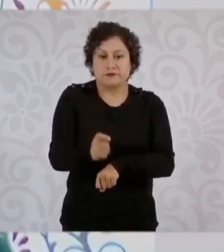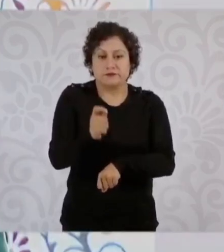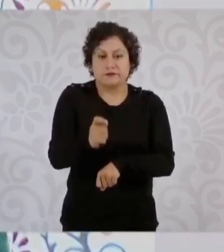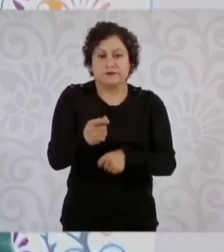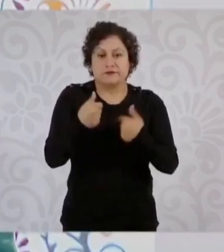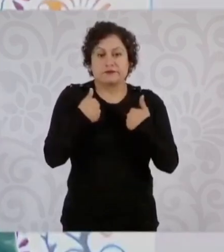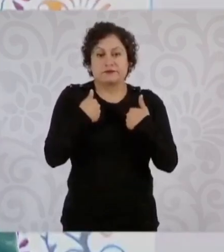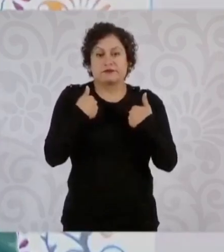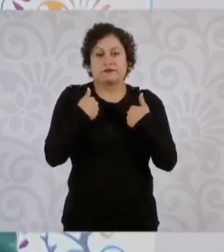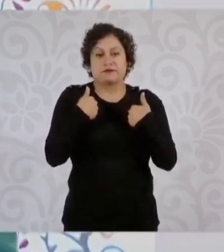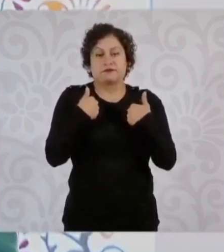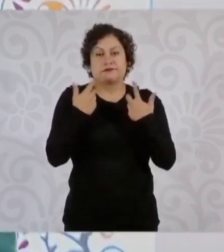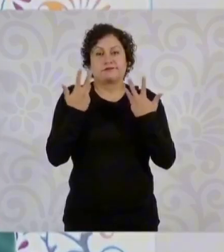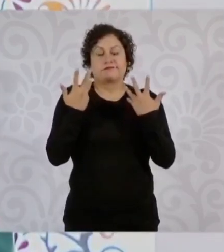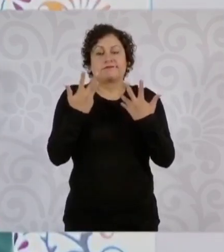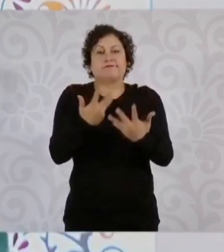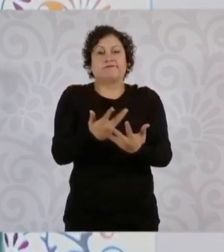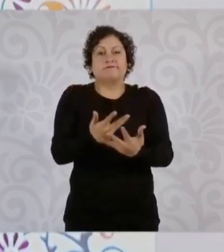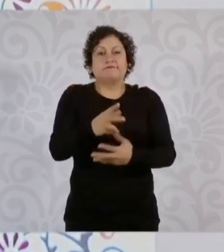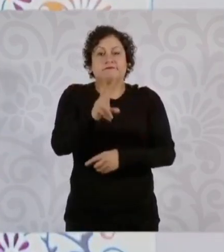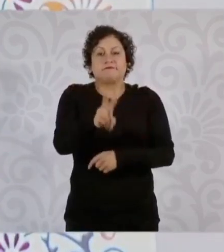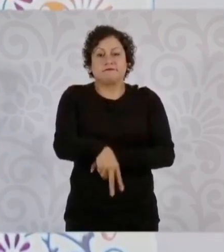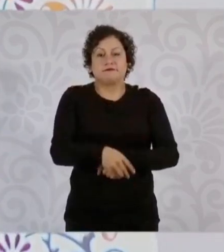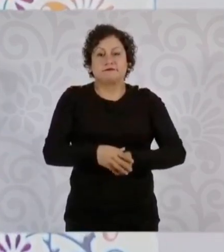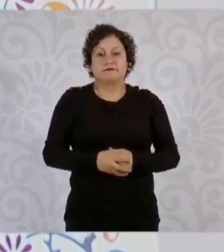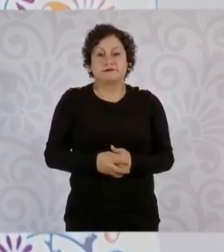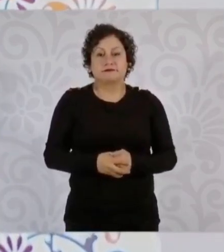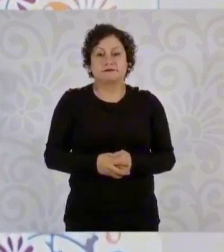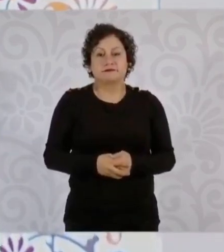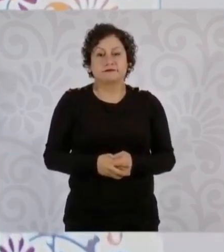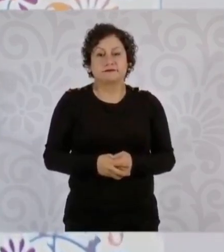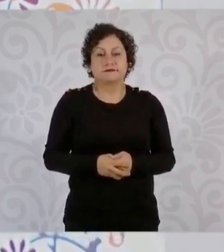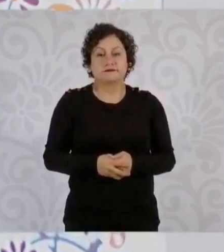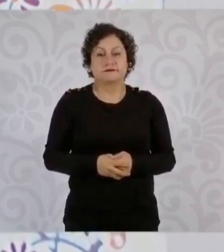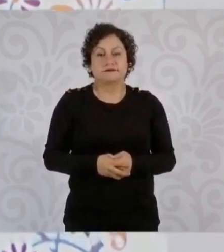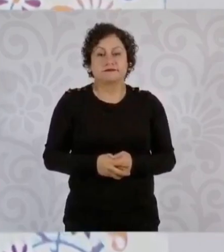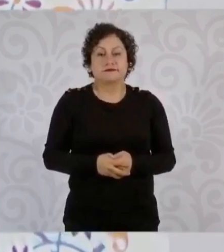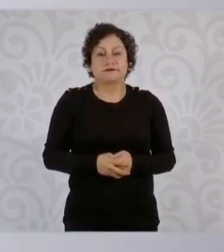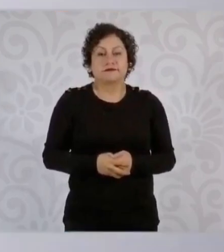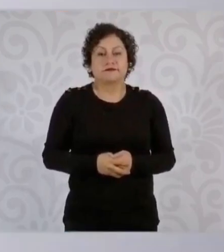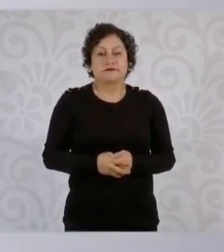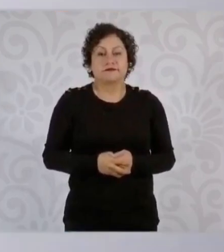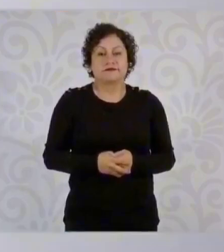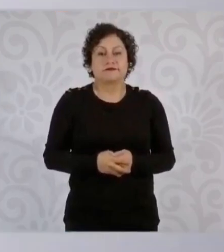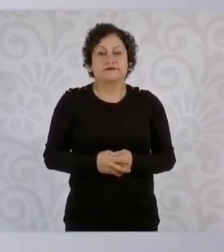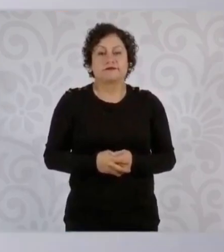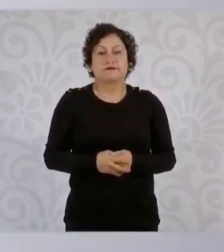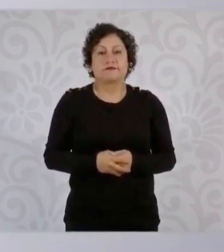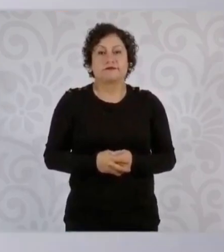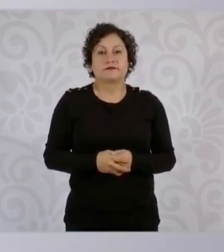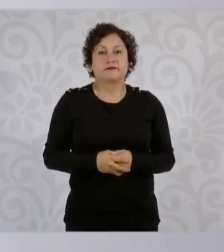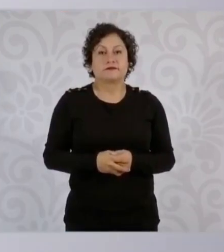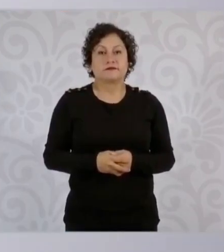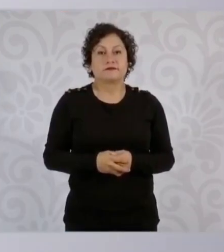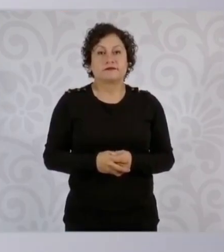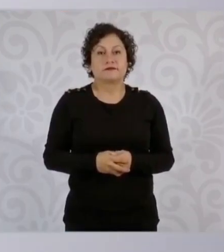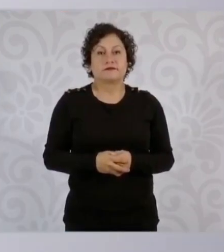no tengo palabra, pero es deleznable. Esta idea de que